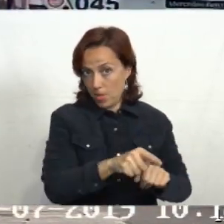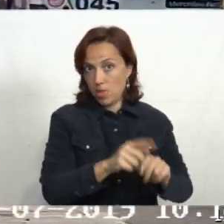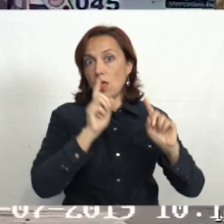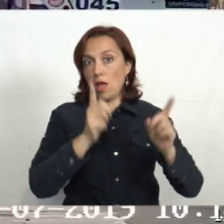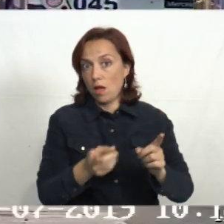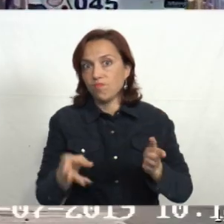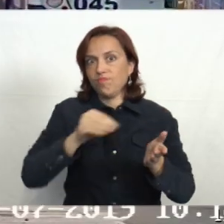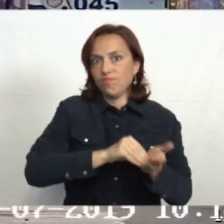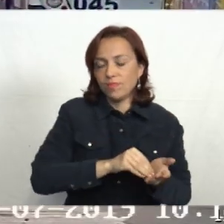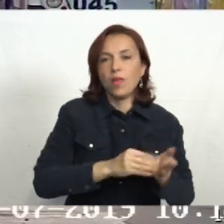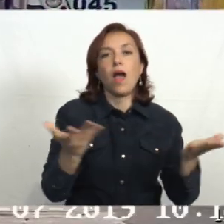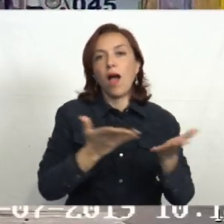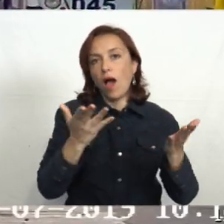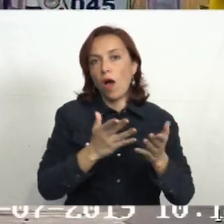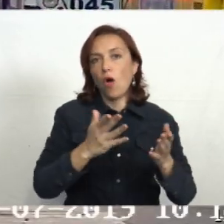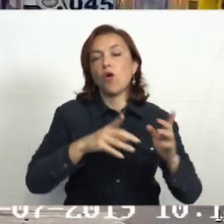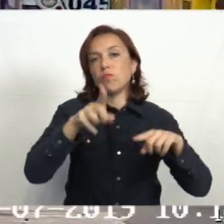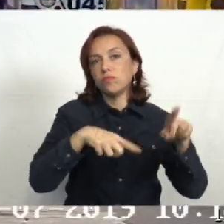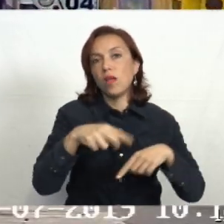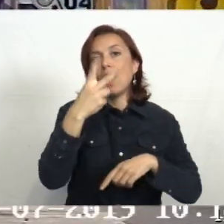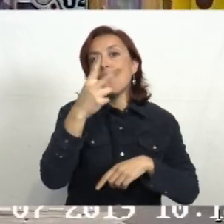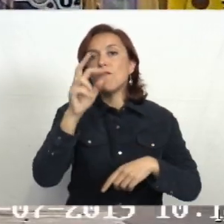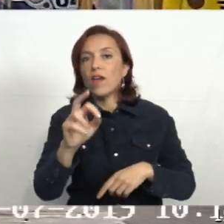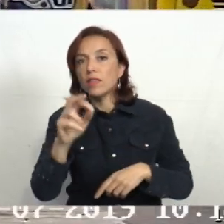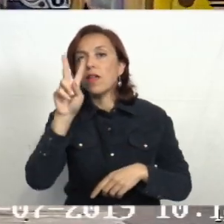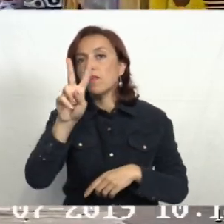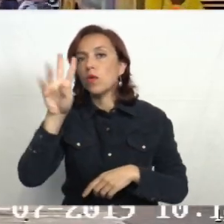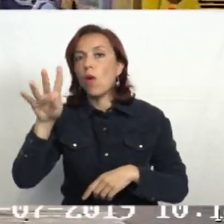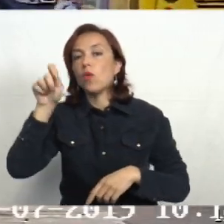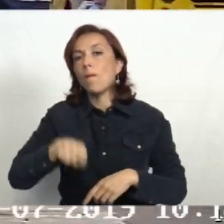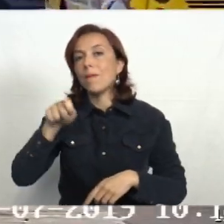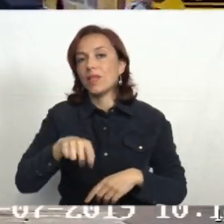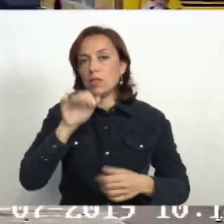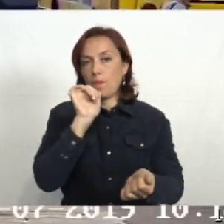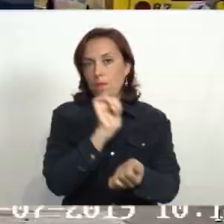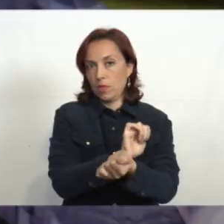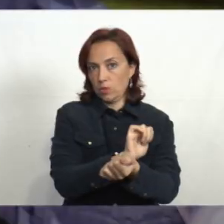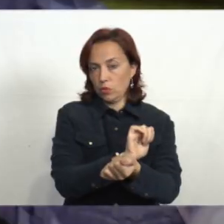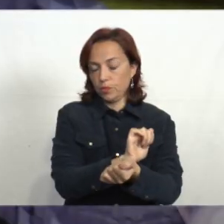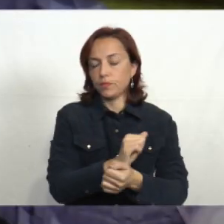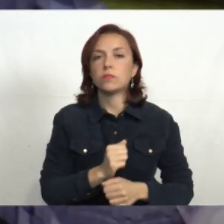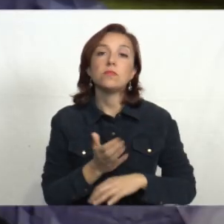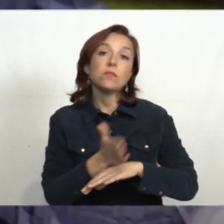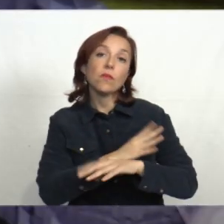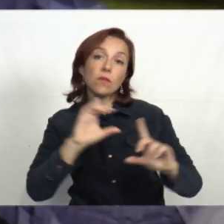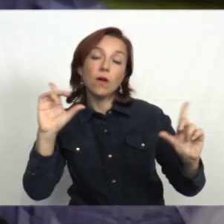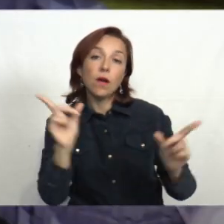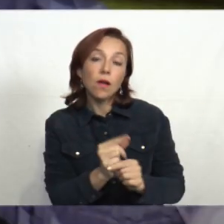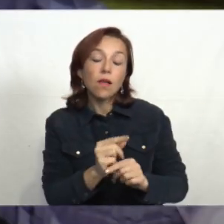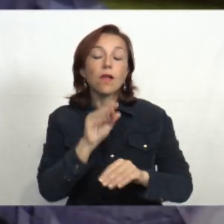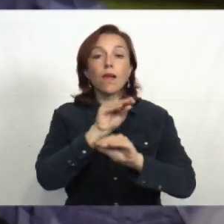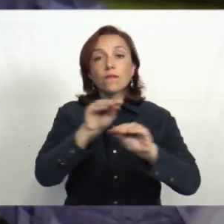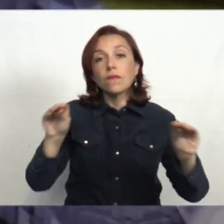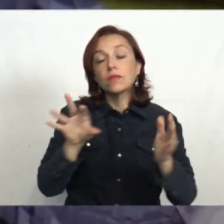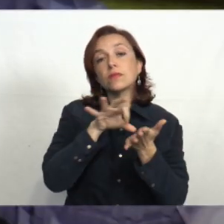grado de tentativa y ahora enfrentarán una pena de 20 y 24 meses de prisión. Antes de finalizar, les recordamos